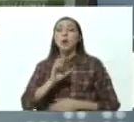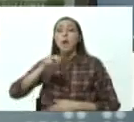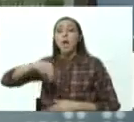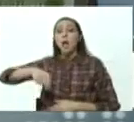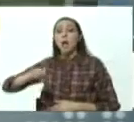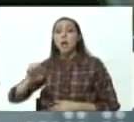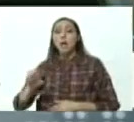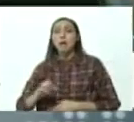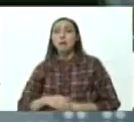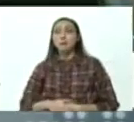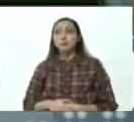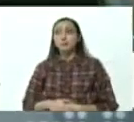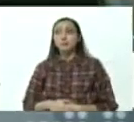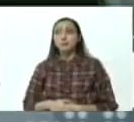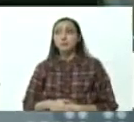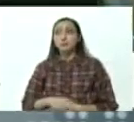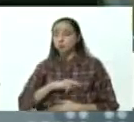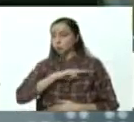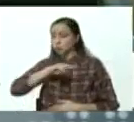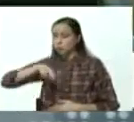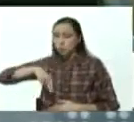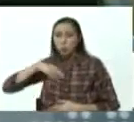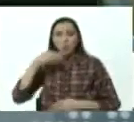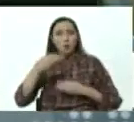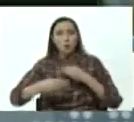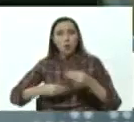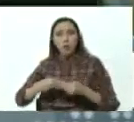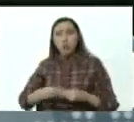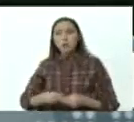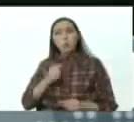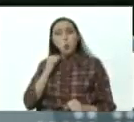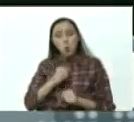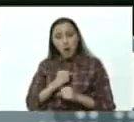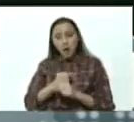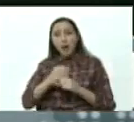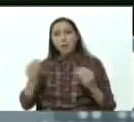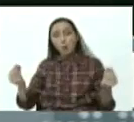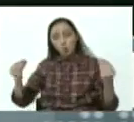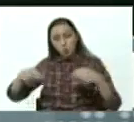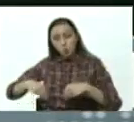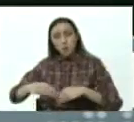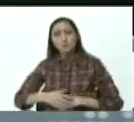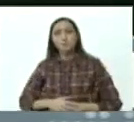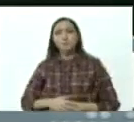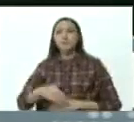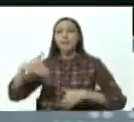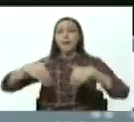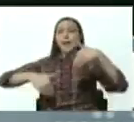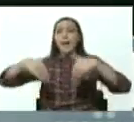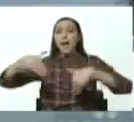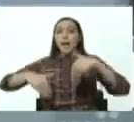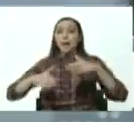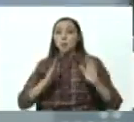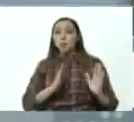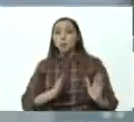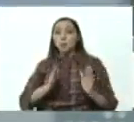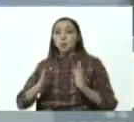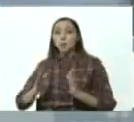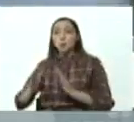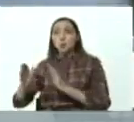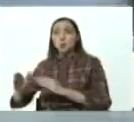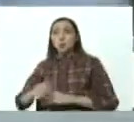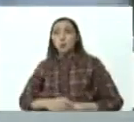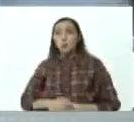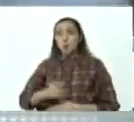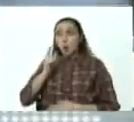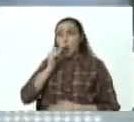debutando en esta tarea de organizar elecciones. Y el ciudadano